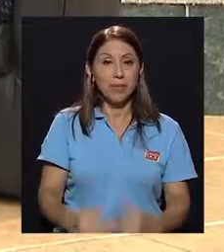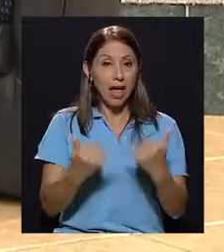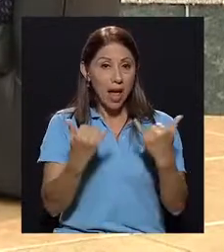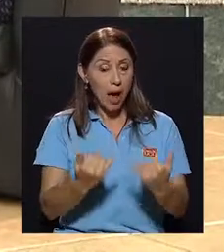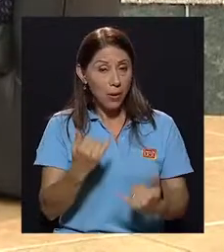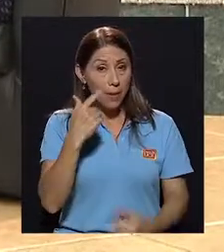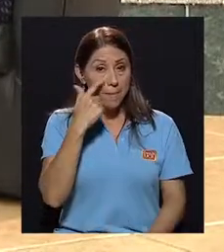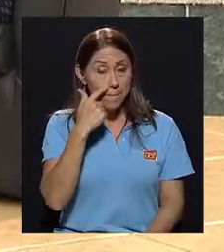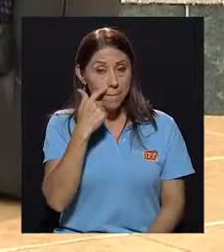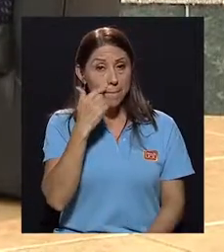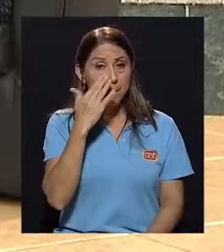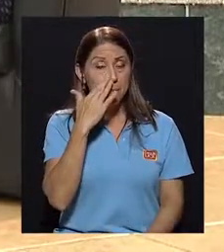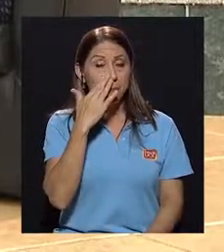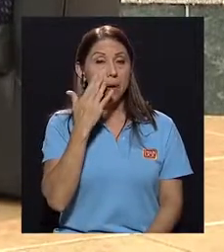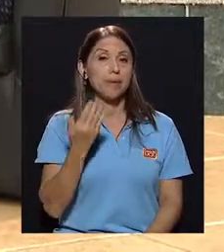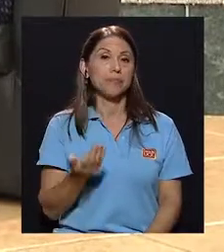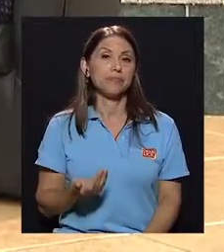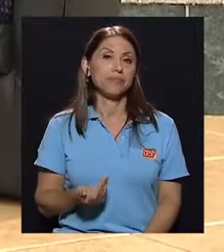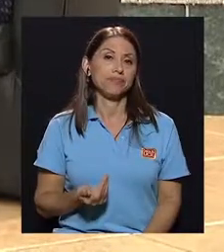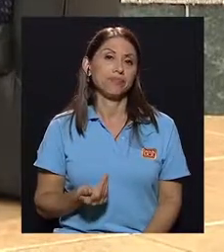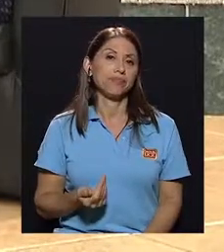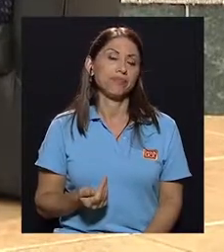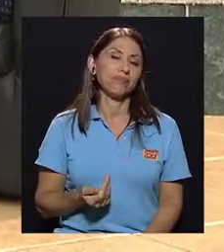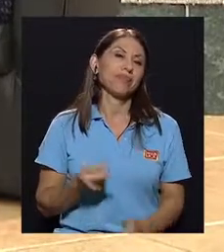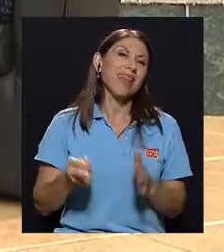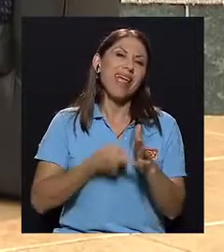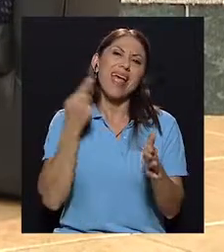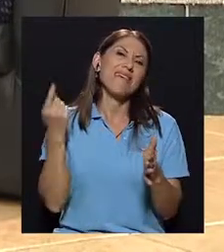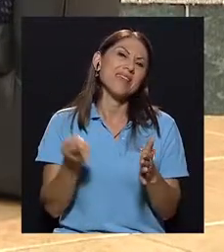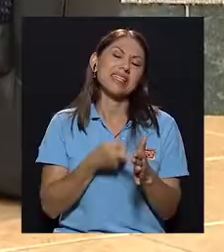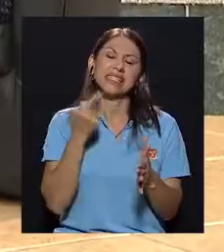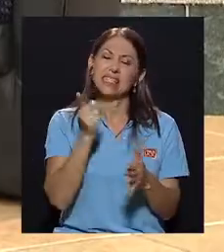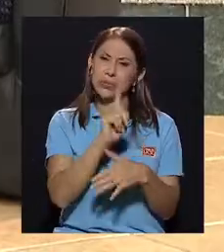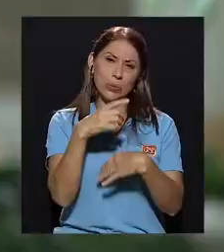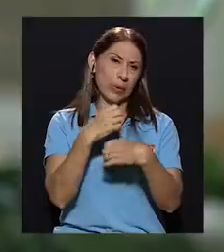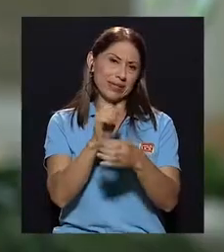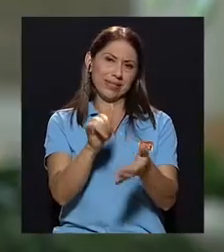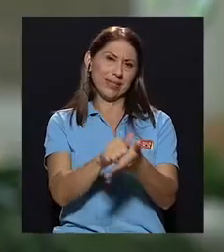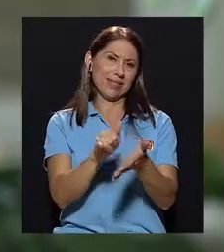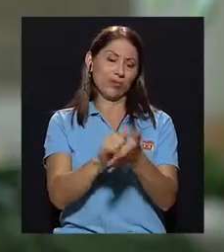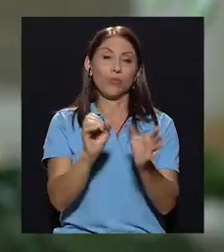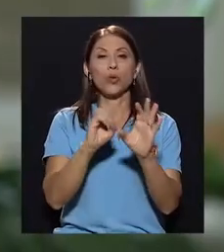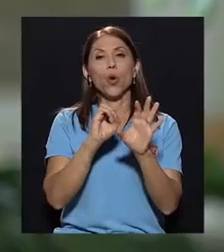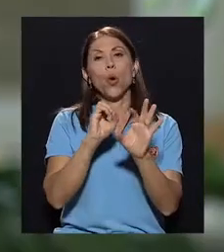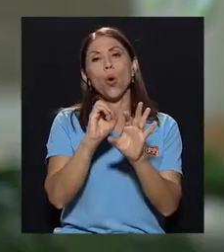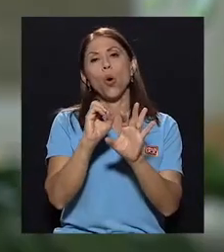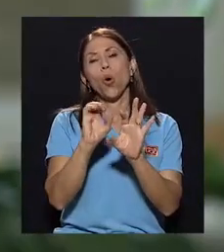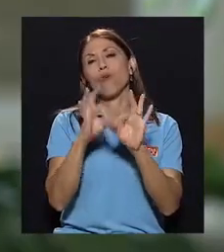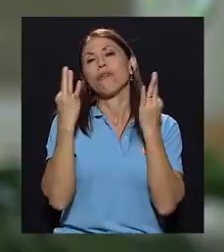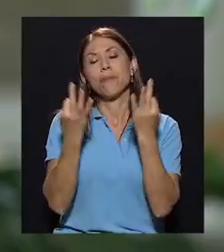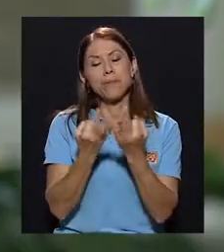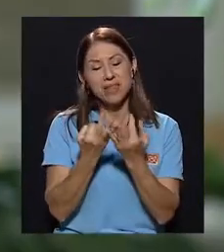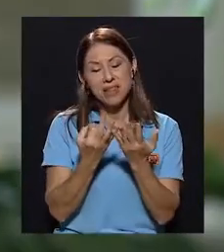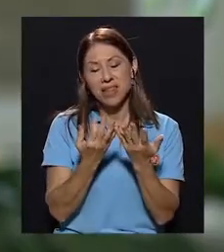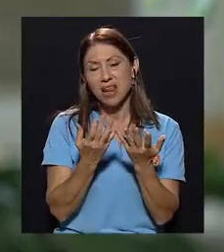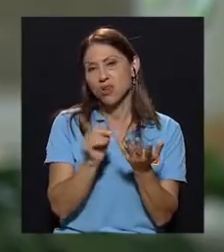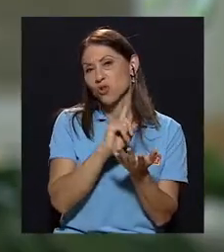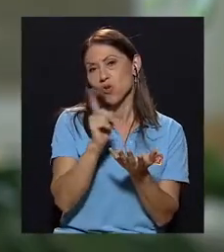papá y mamá muchas veces no le dan ese lugar, o familiares no le dan esos lugares